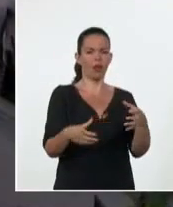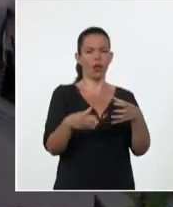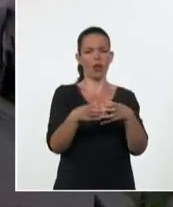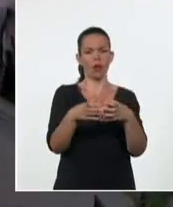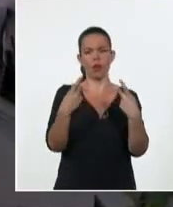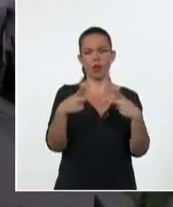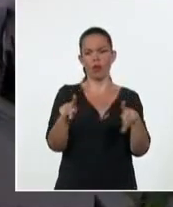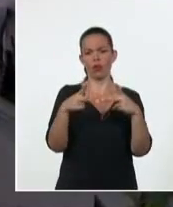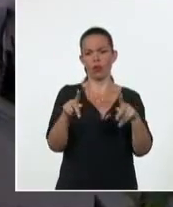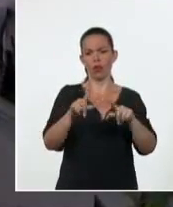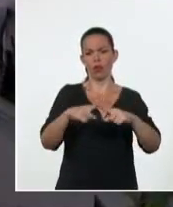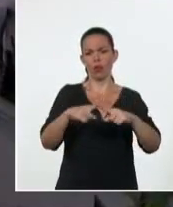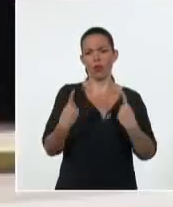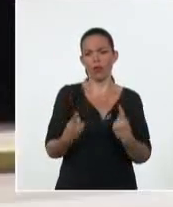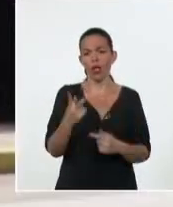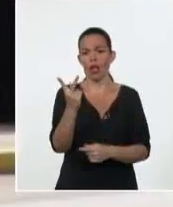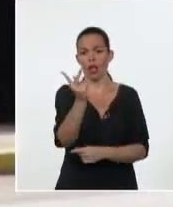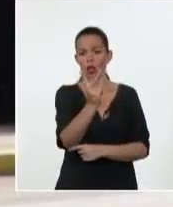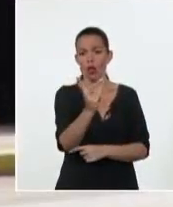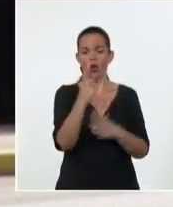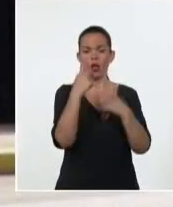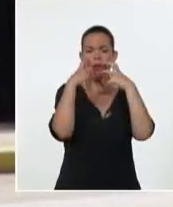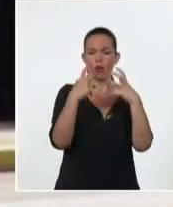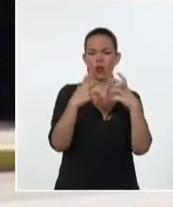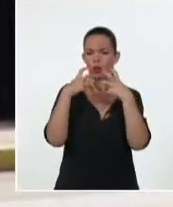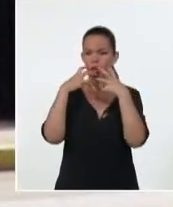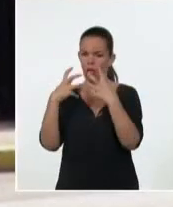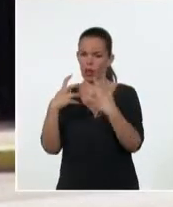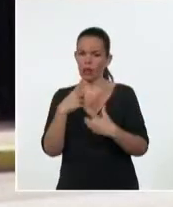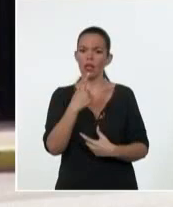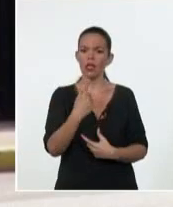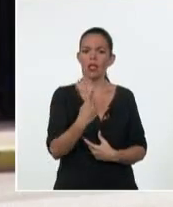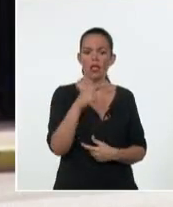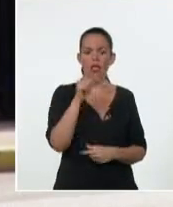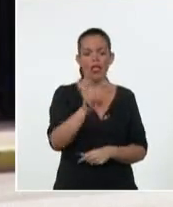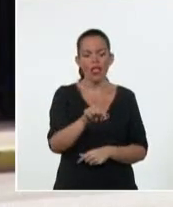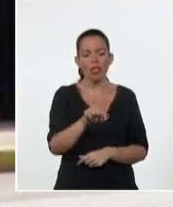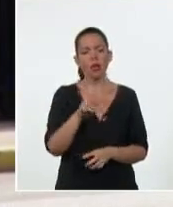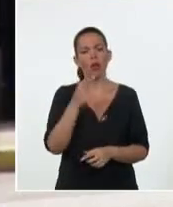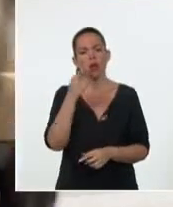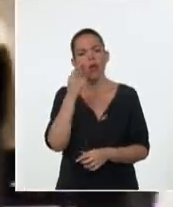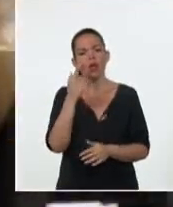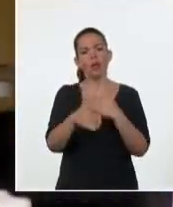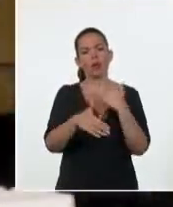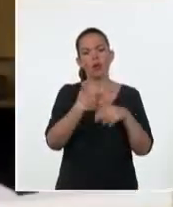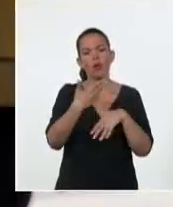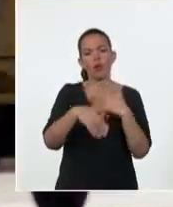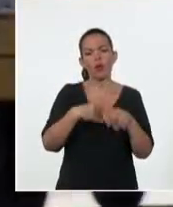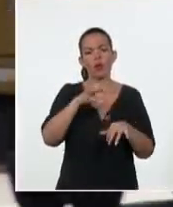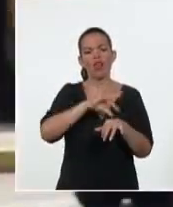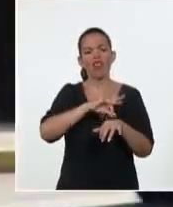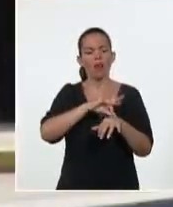que ambos son conclusivos al afirmar que la evidencia sugiere síntomas que responden a padecimientos naturales.